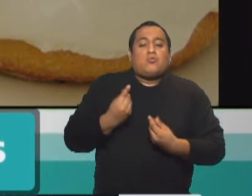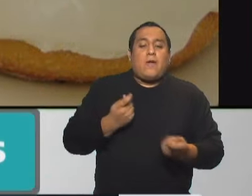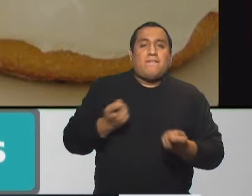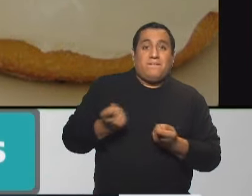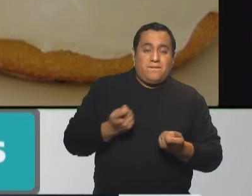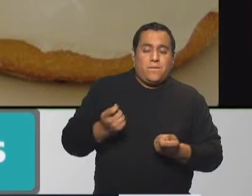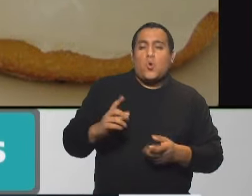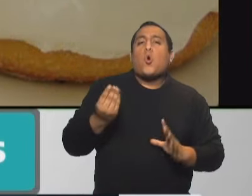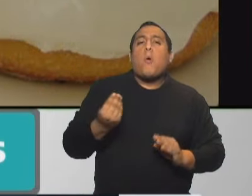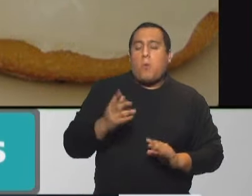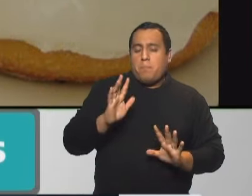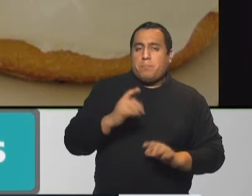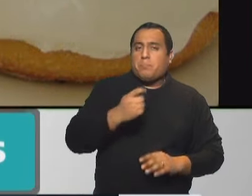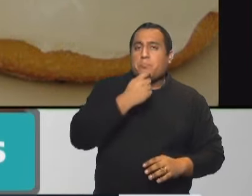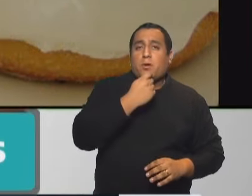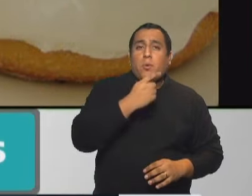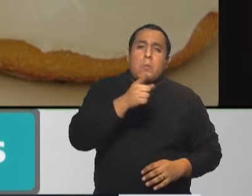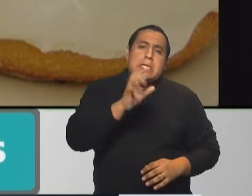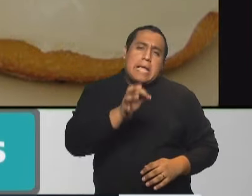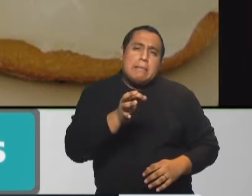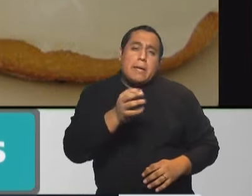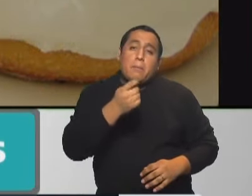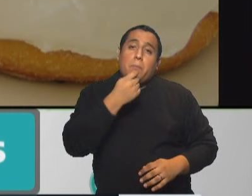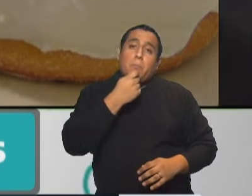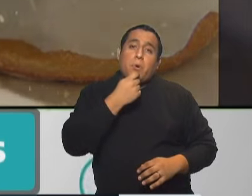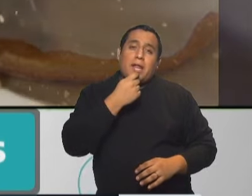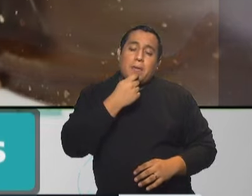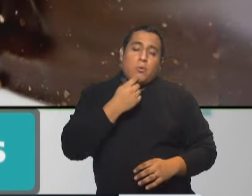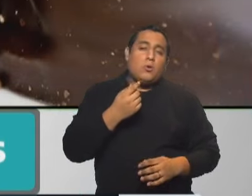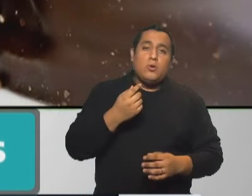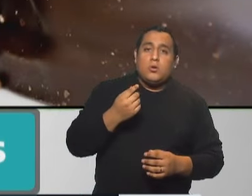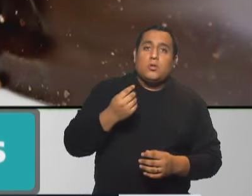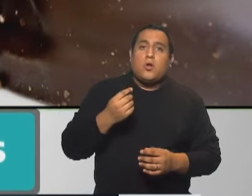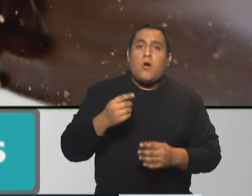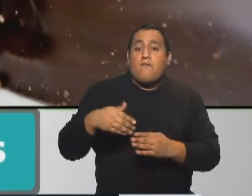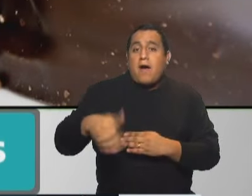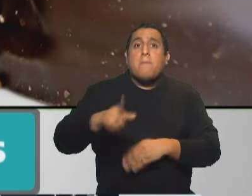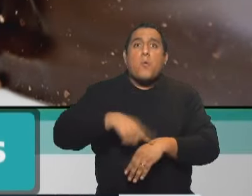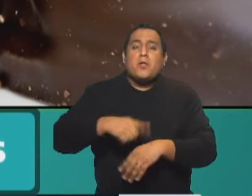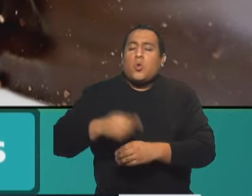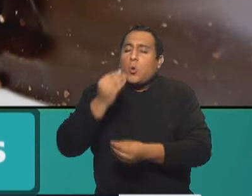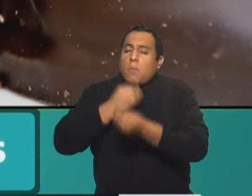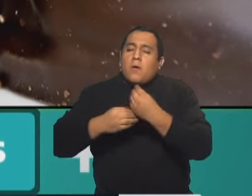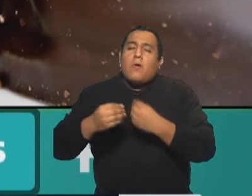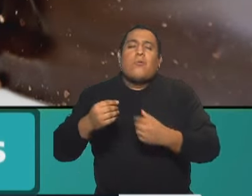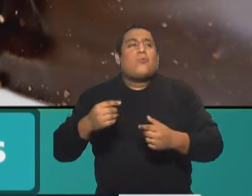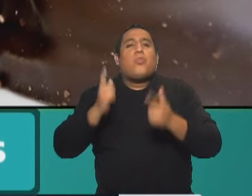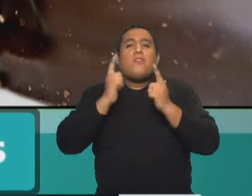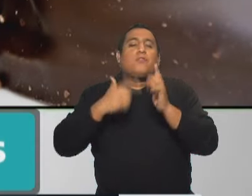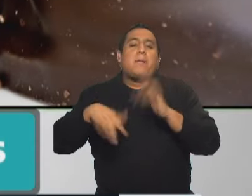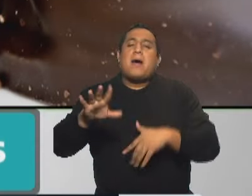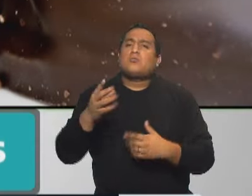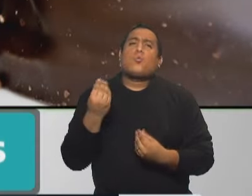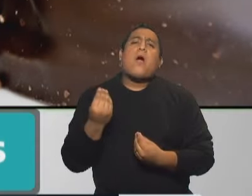es esto, si vos ya sabés que después de comer elegí el momento que más placer te brinda, porque asociémoslo con